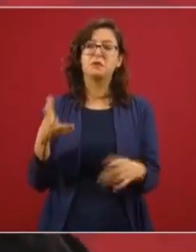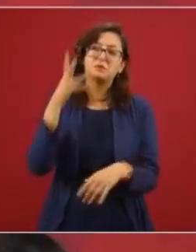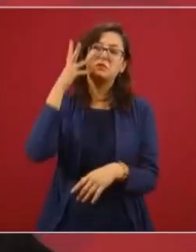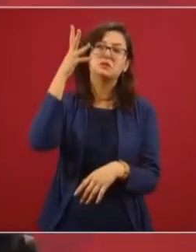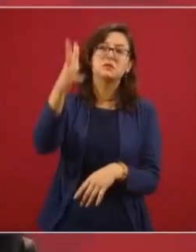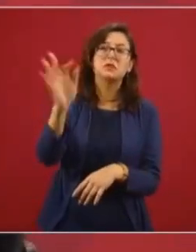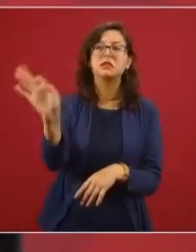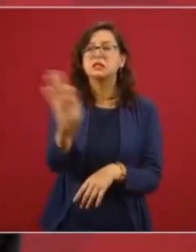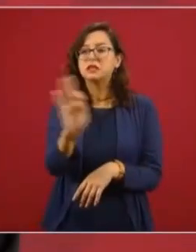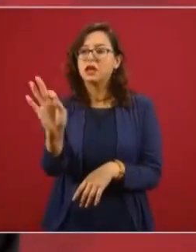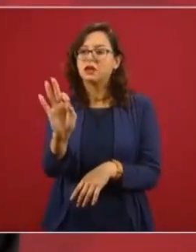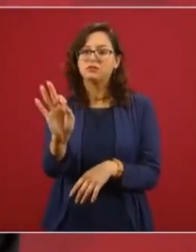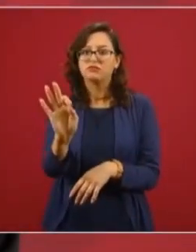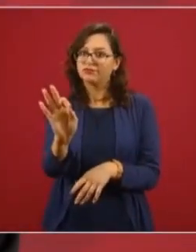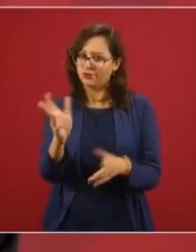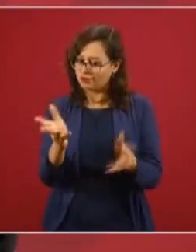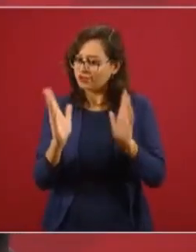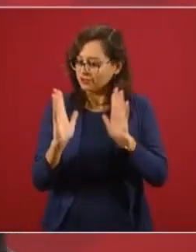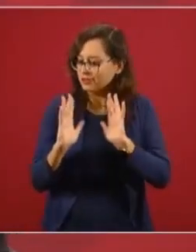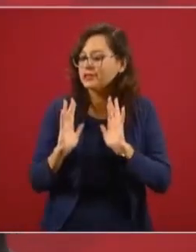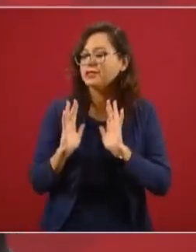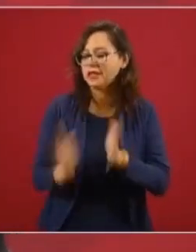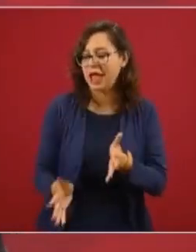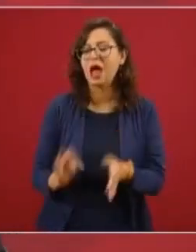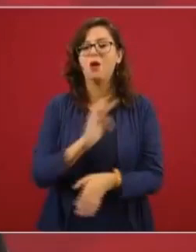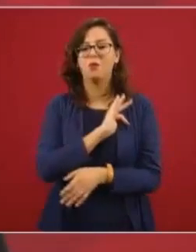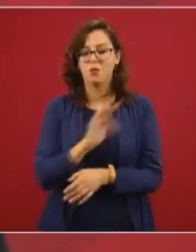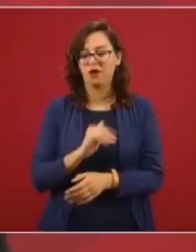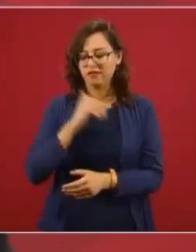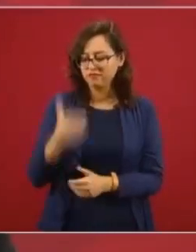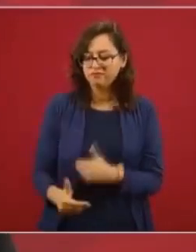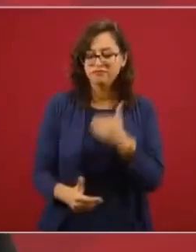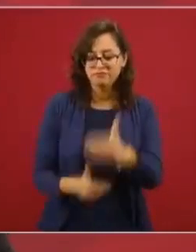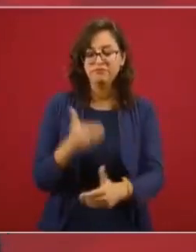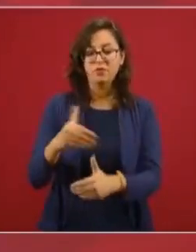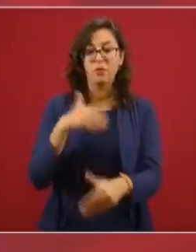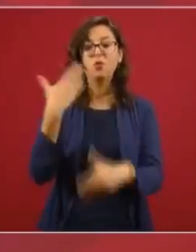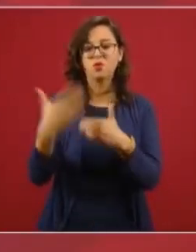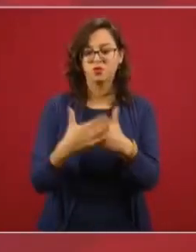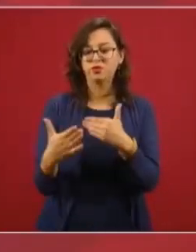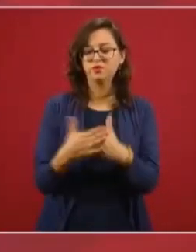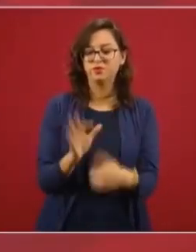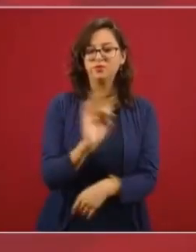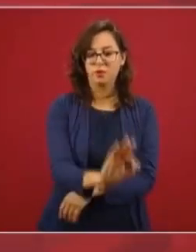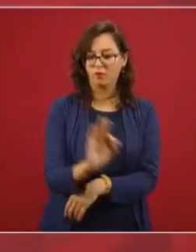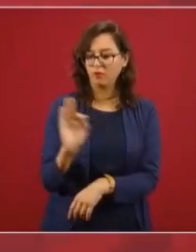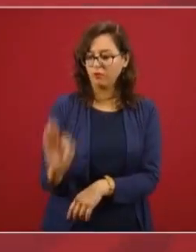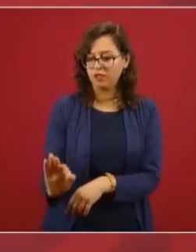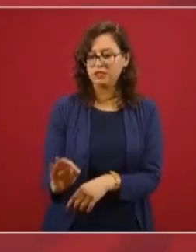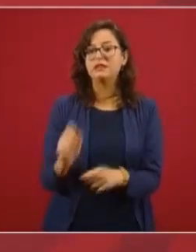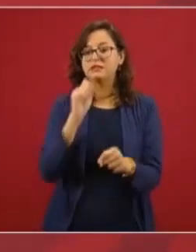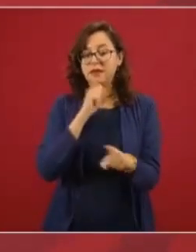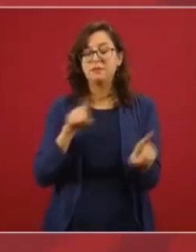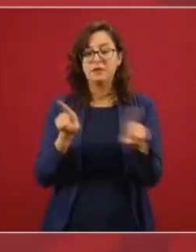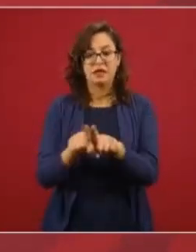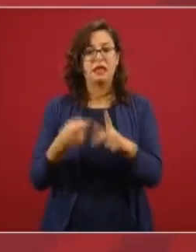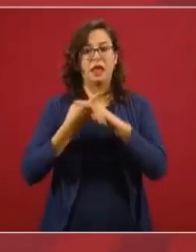materializar, porque ya estamos hablando de fechas, ya estamos hablando de producción.